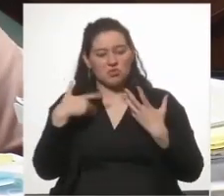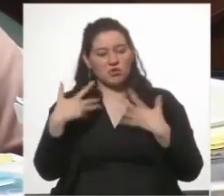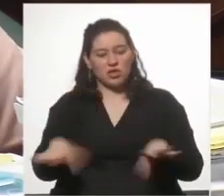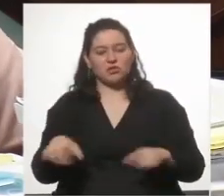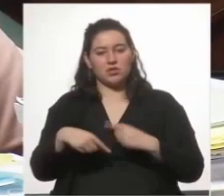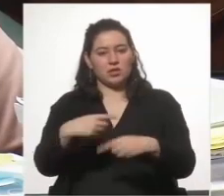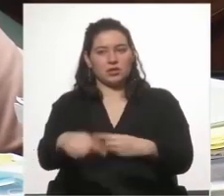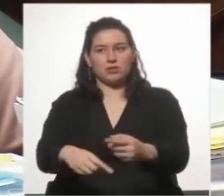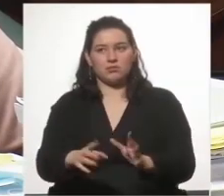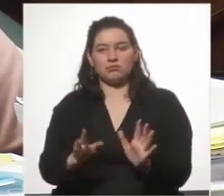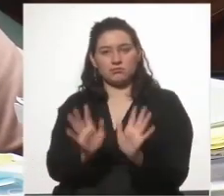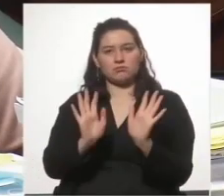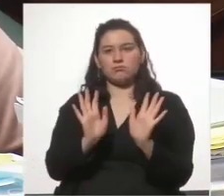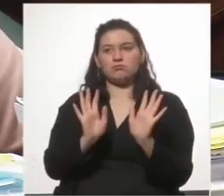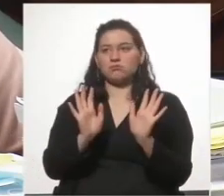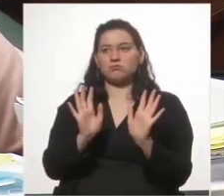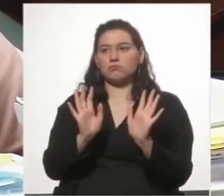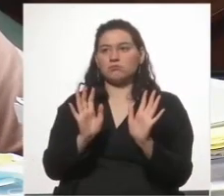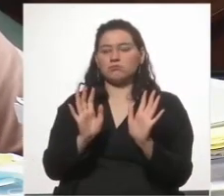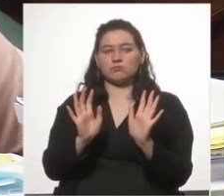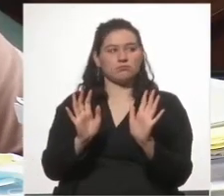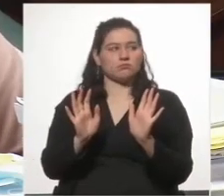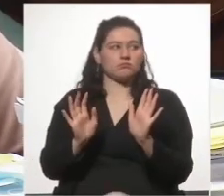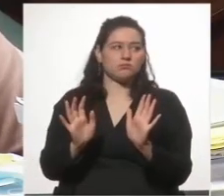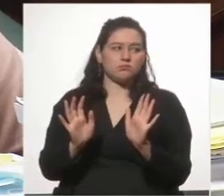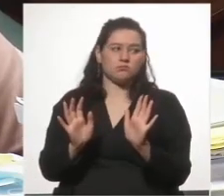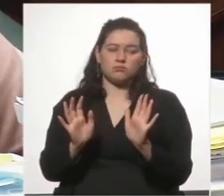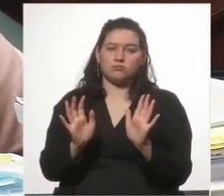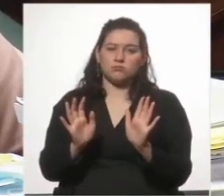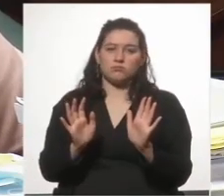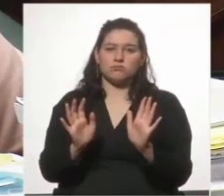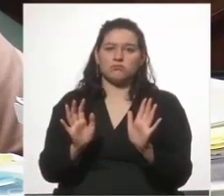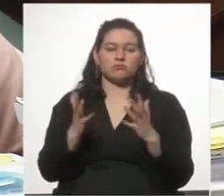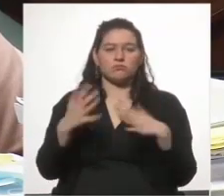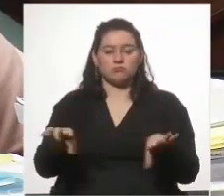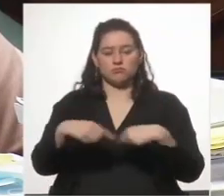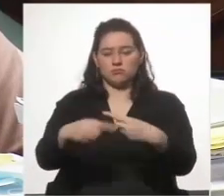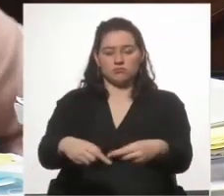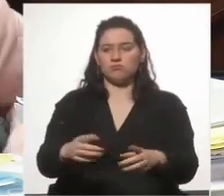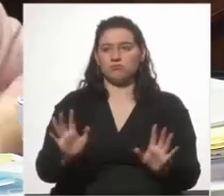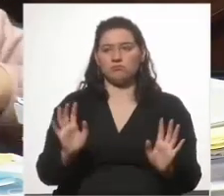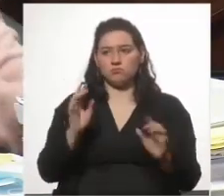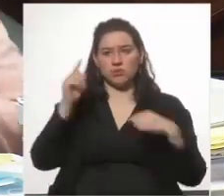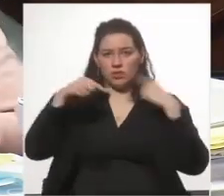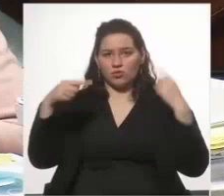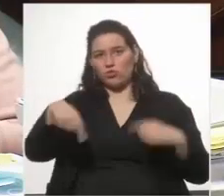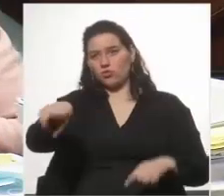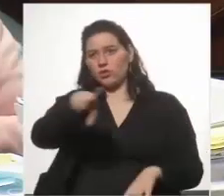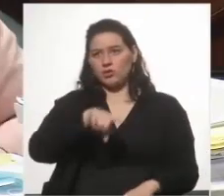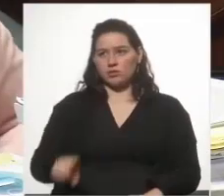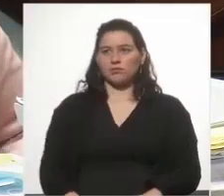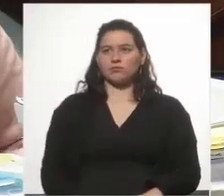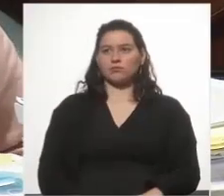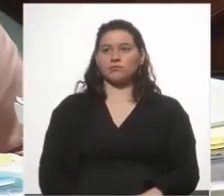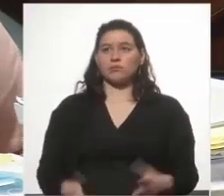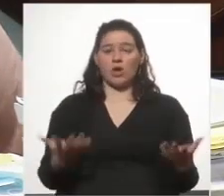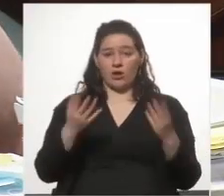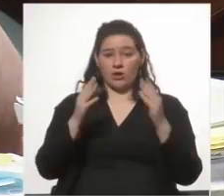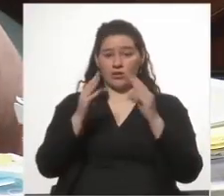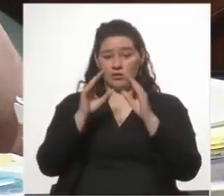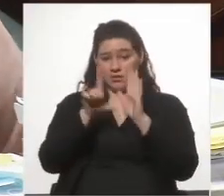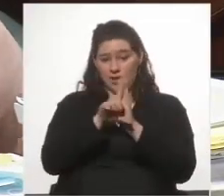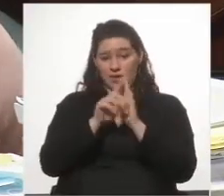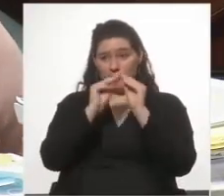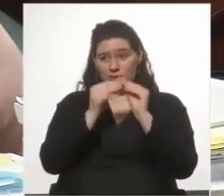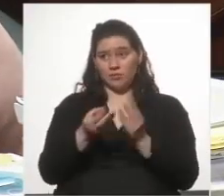distrayéndolo al cuerpo. Y ahora la ley de presupuesto viene la